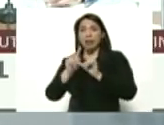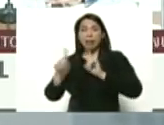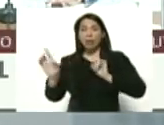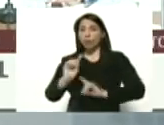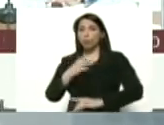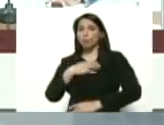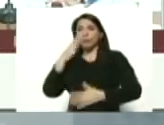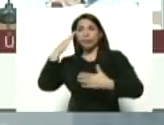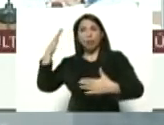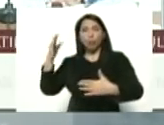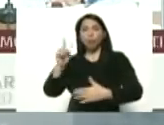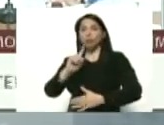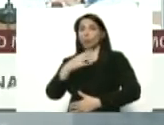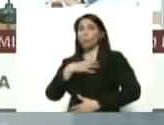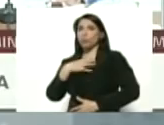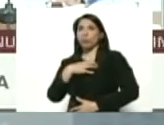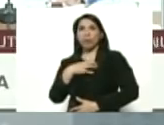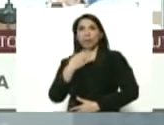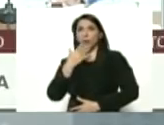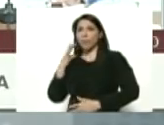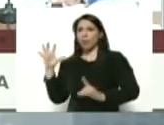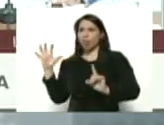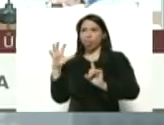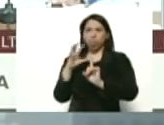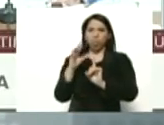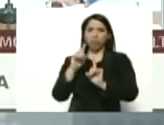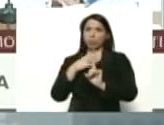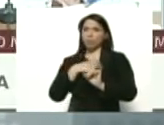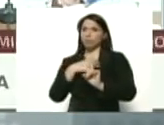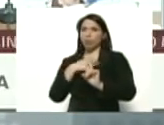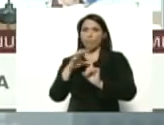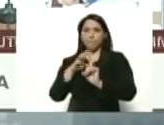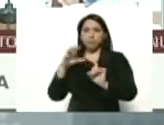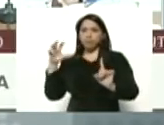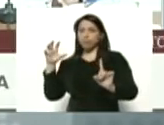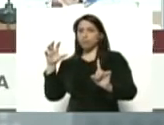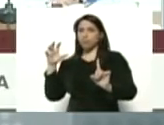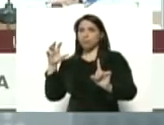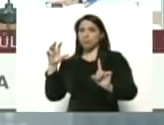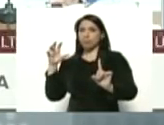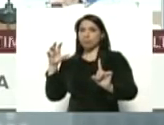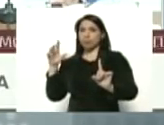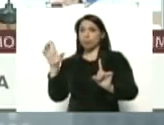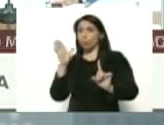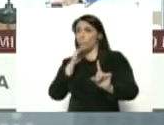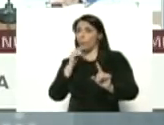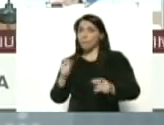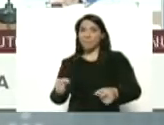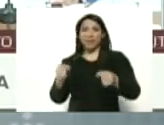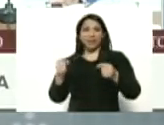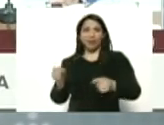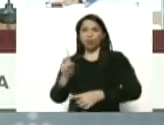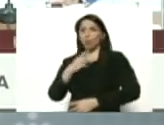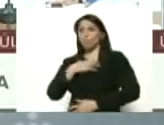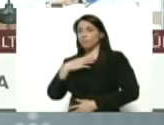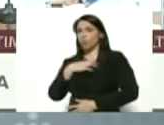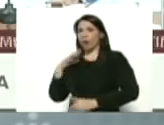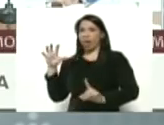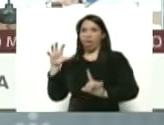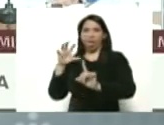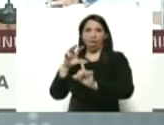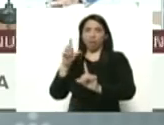que no se hagan aglomeraciones en ningún lugar, ni en mercados, ni en